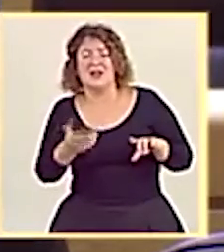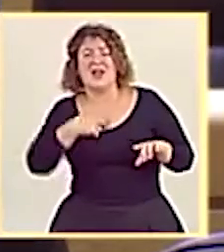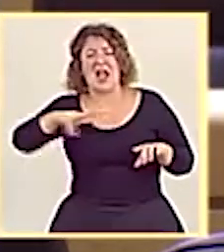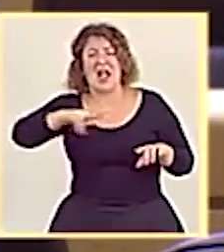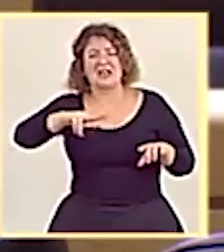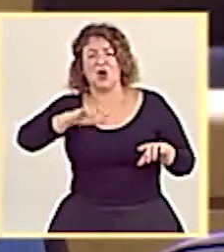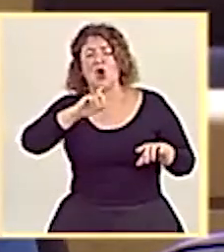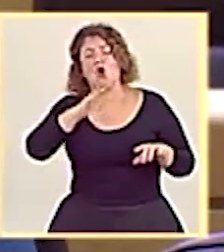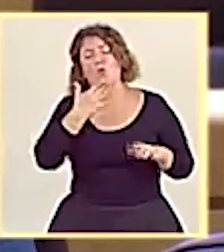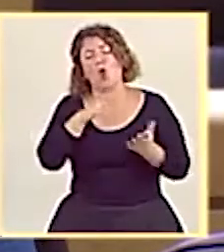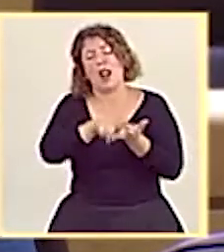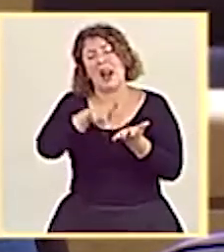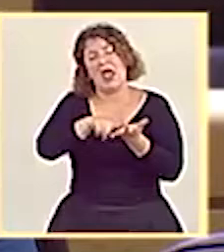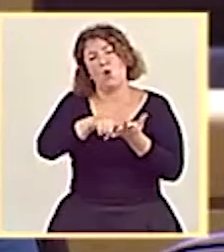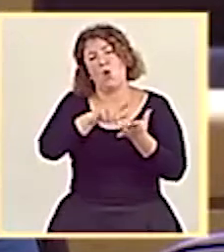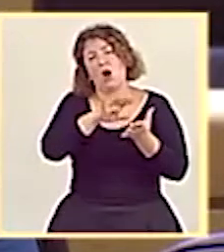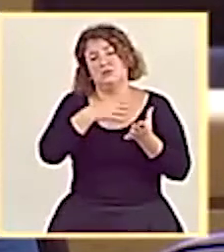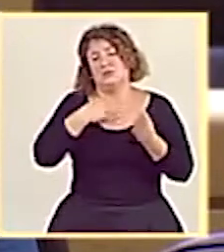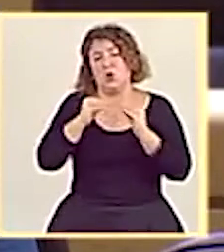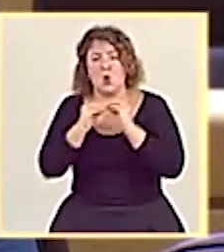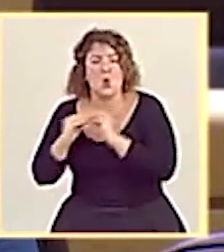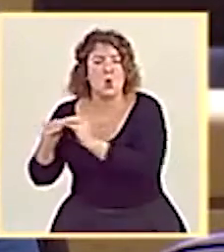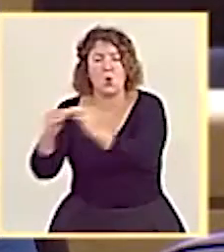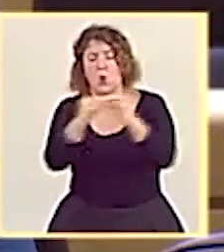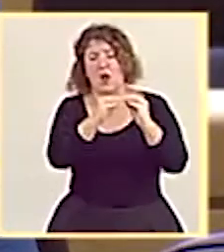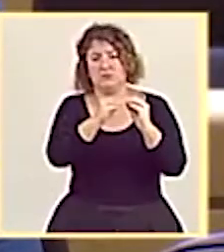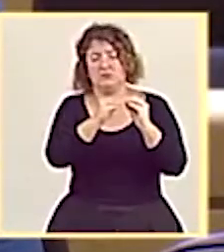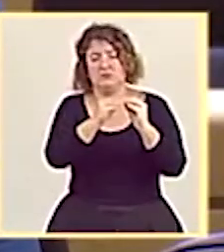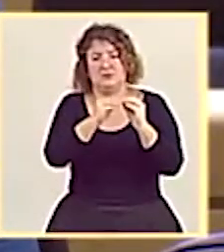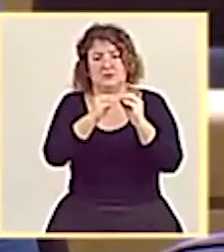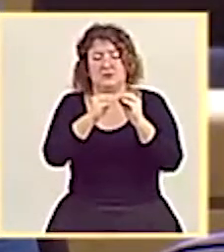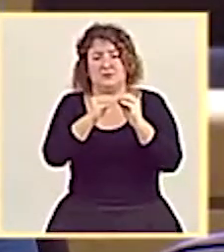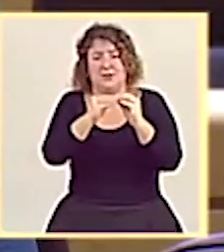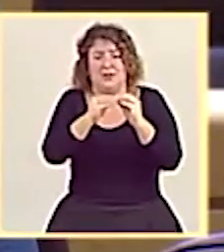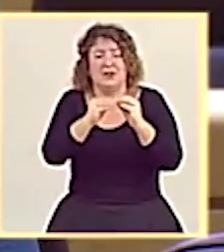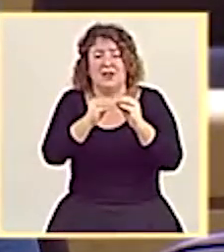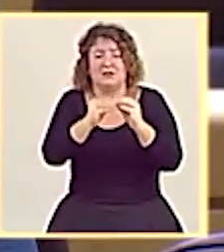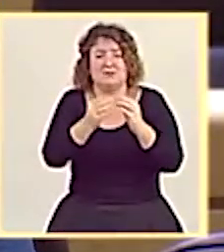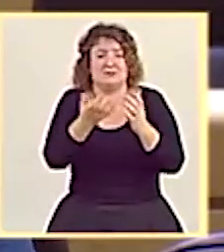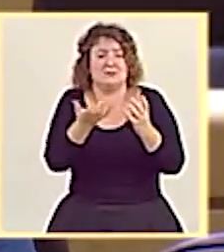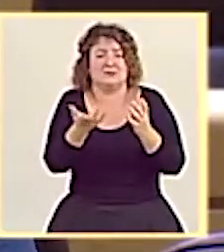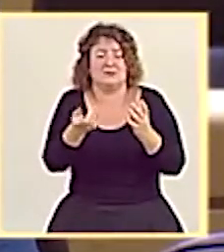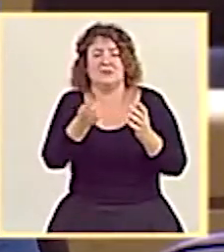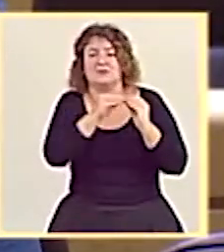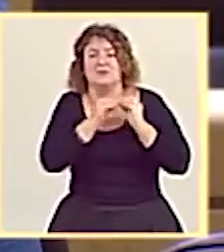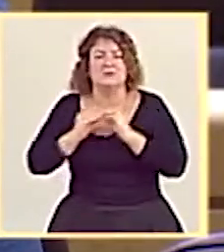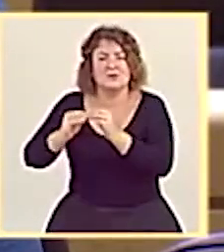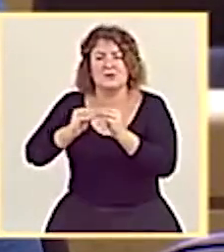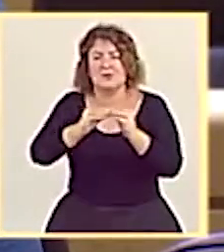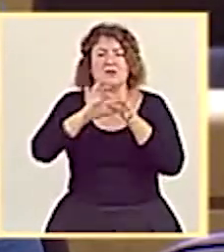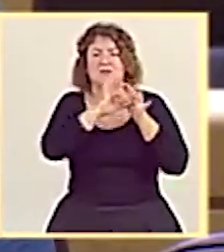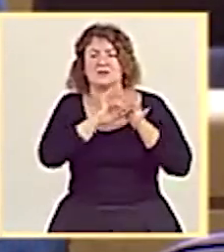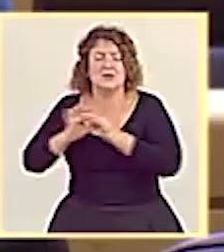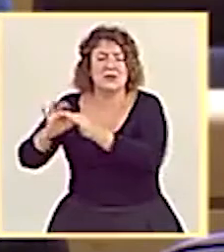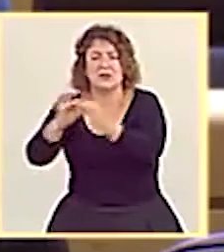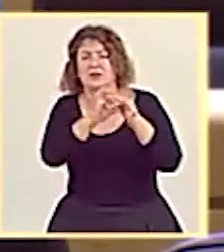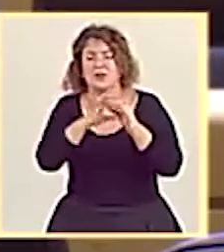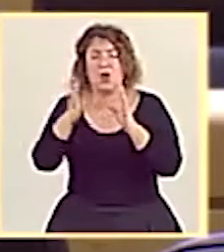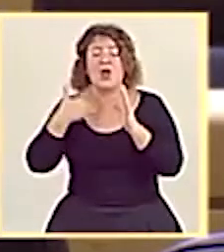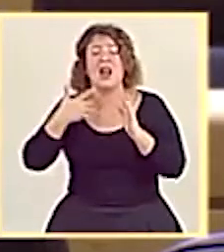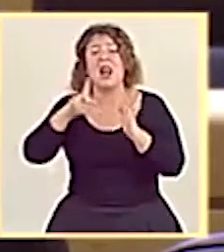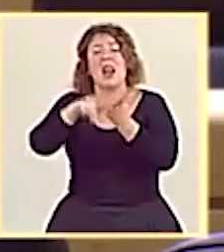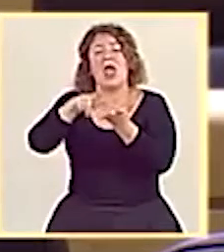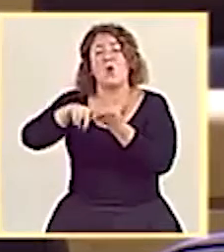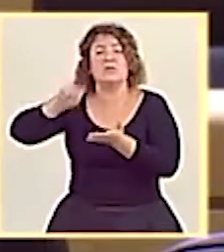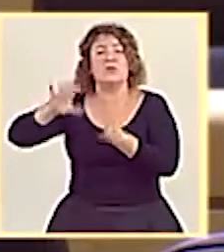castellano como lengua que nos iguala, que nos distingue en absoluta convivencia con el resto de lenguas cooficiales. Señora